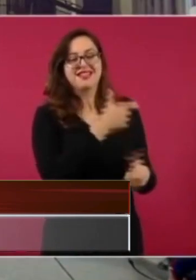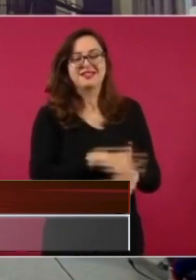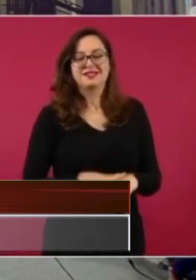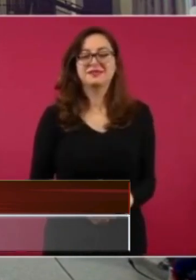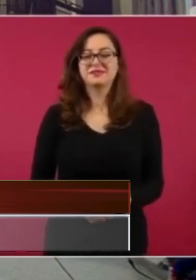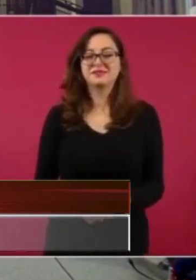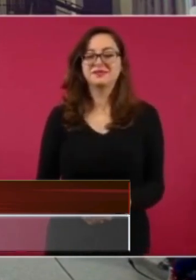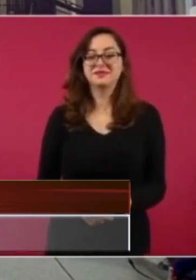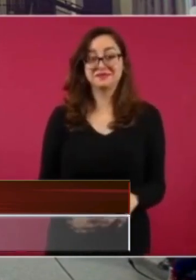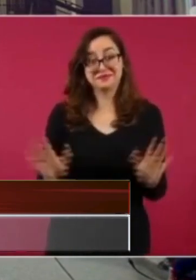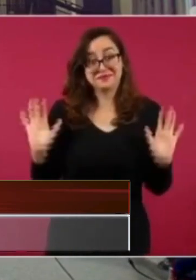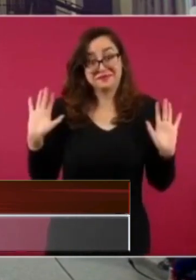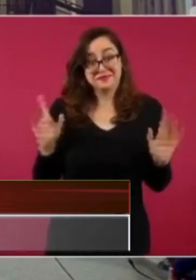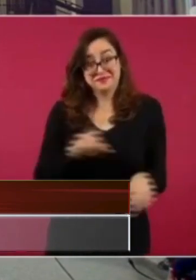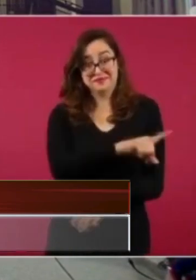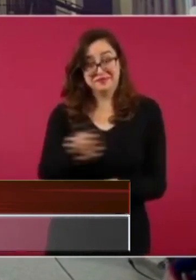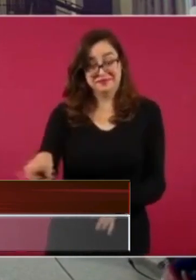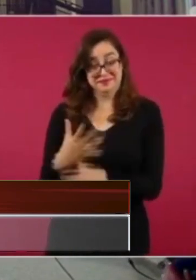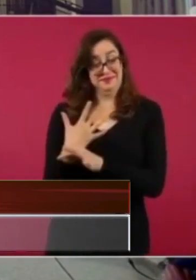Tómenla.